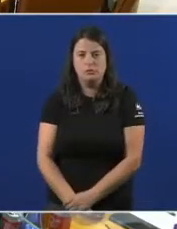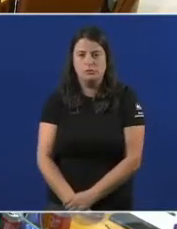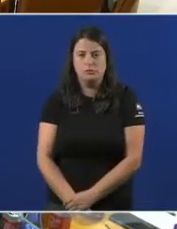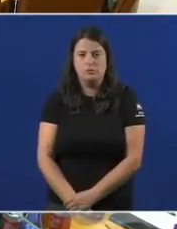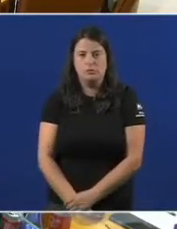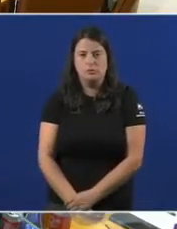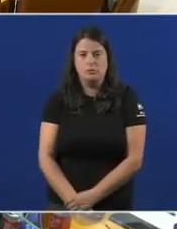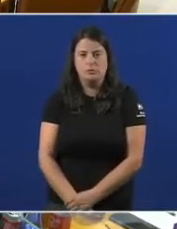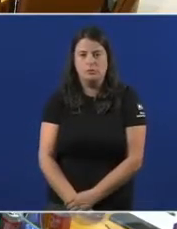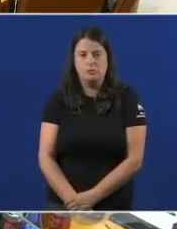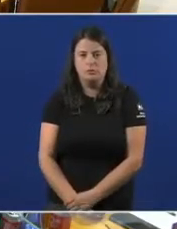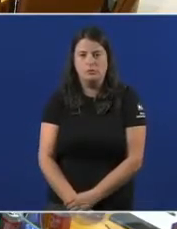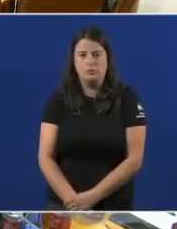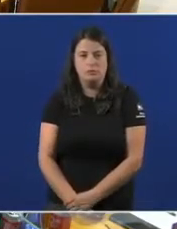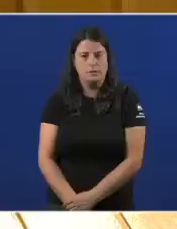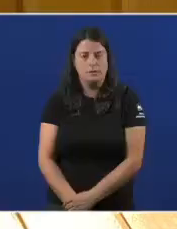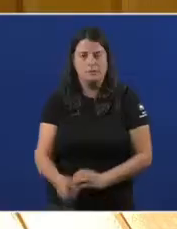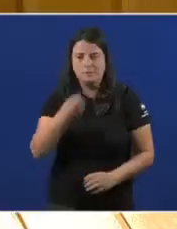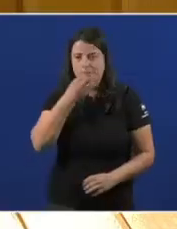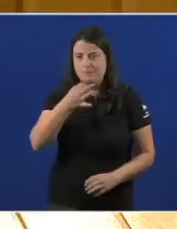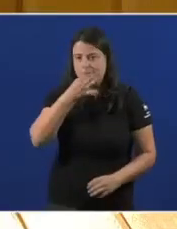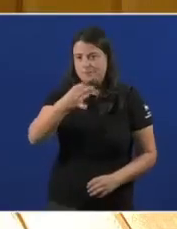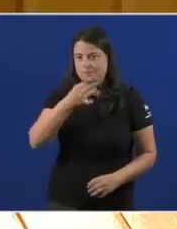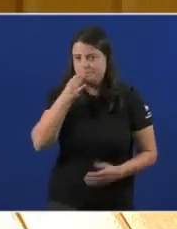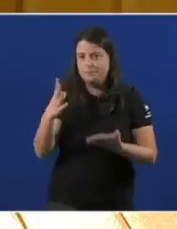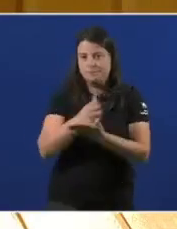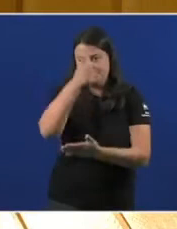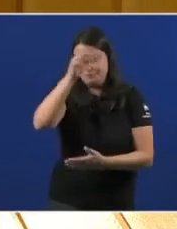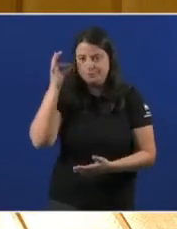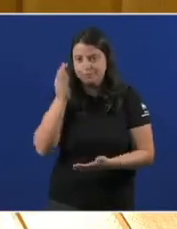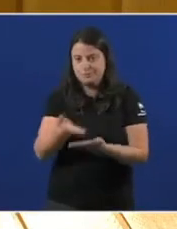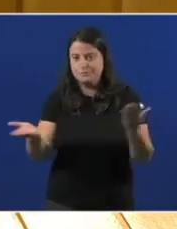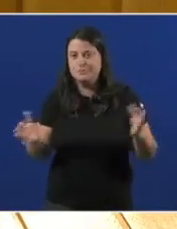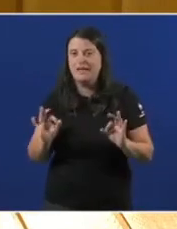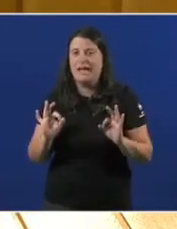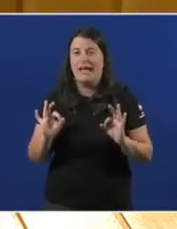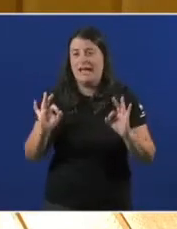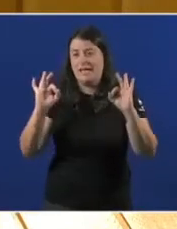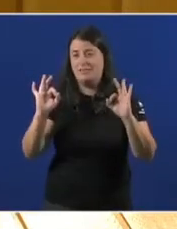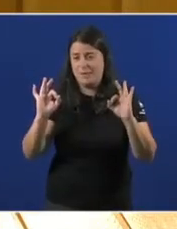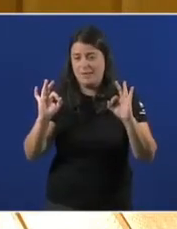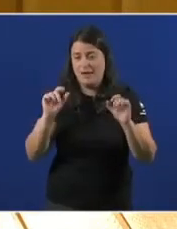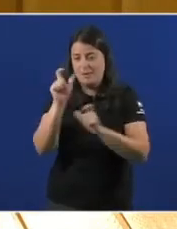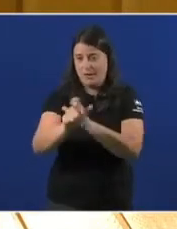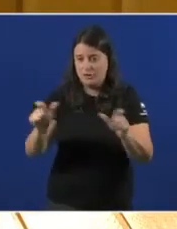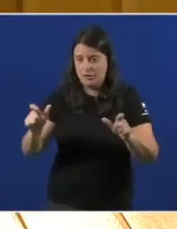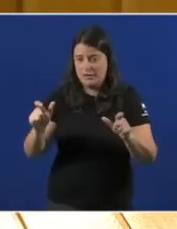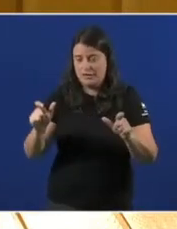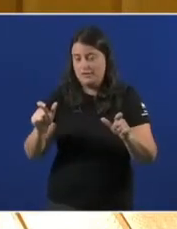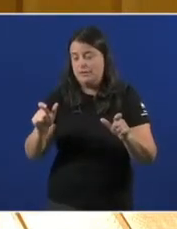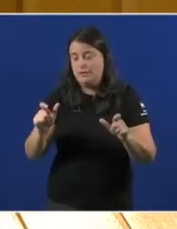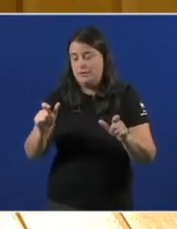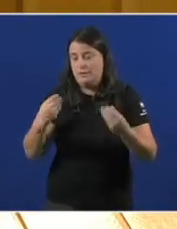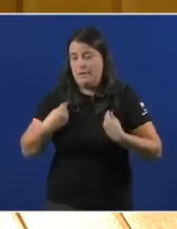O que que nos está